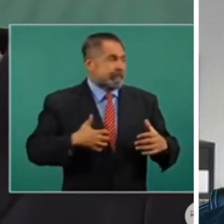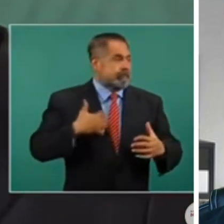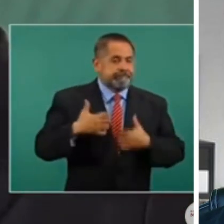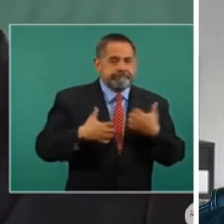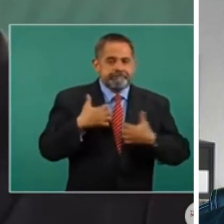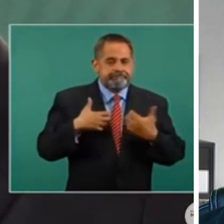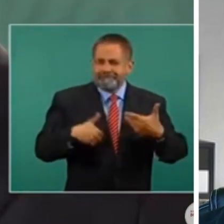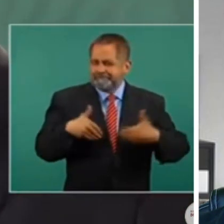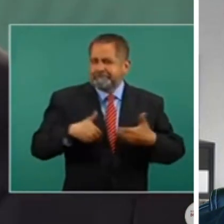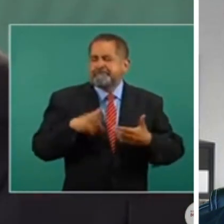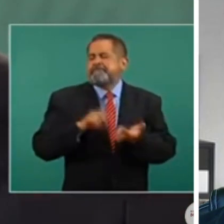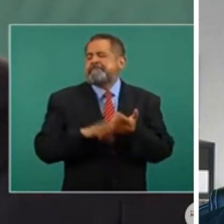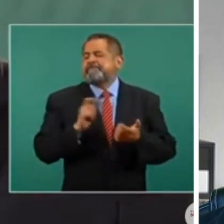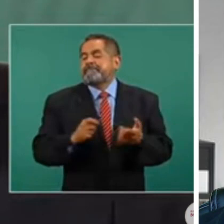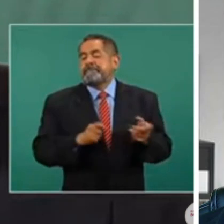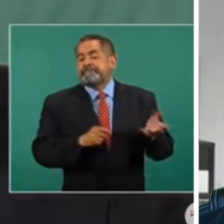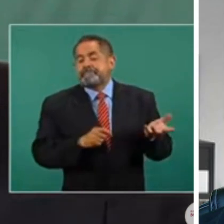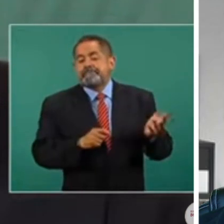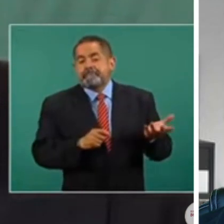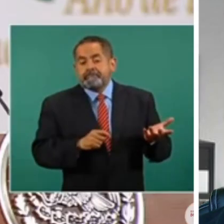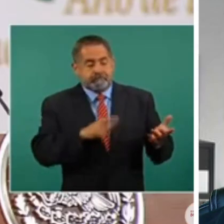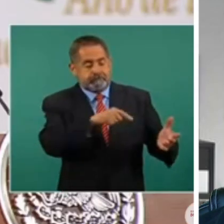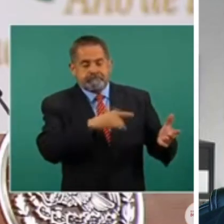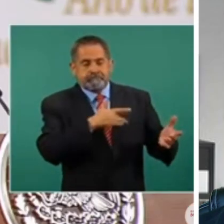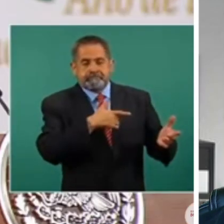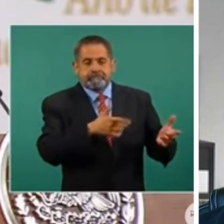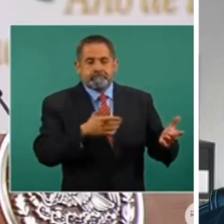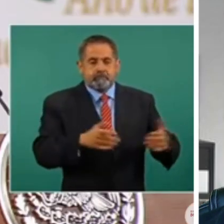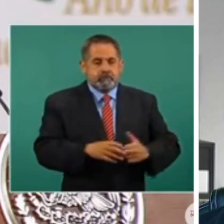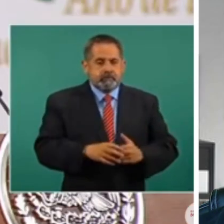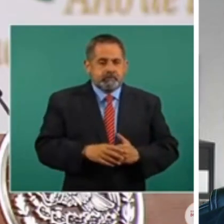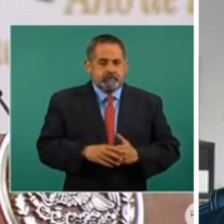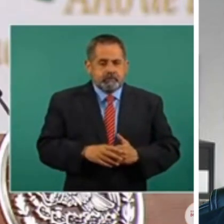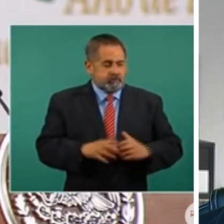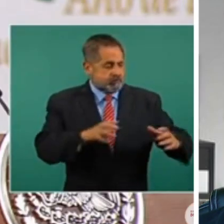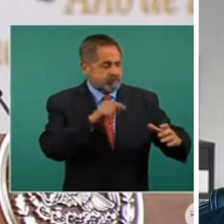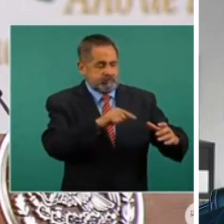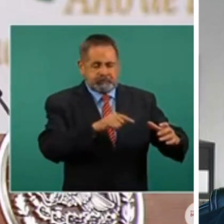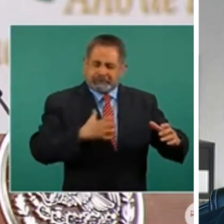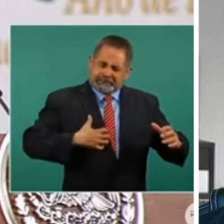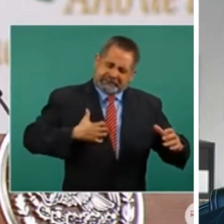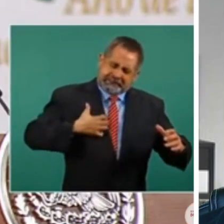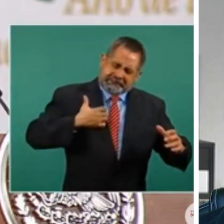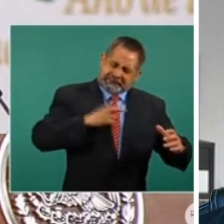los llena de rabia